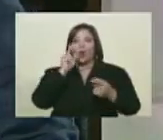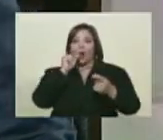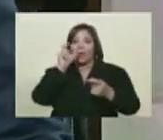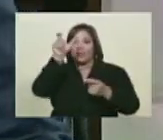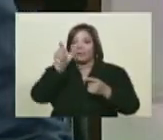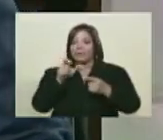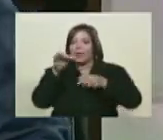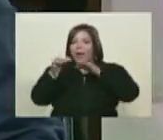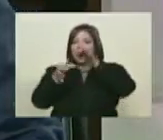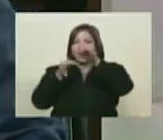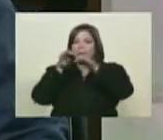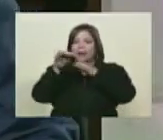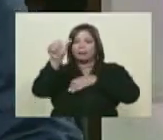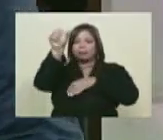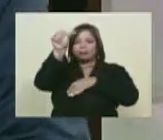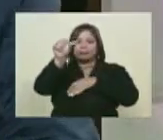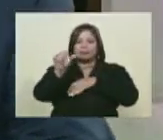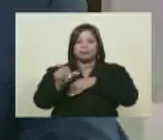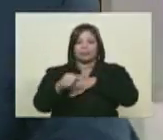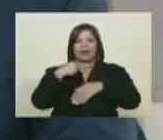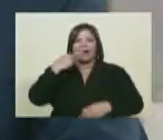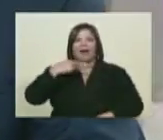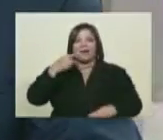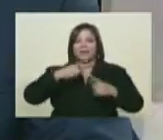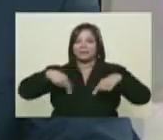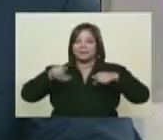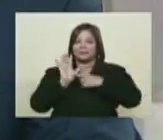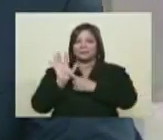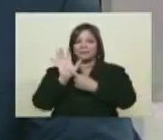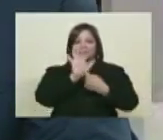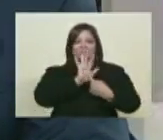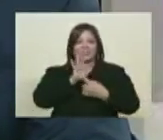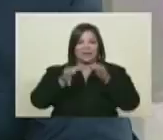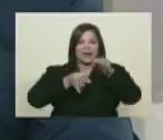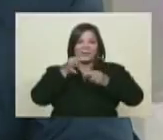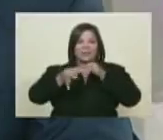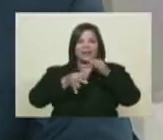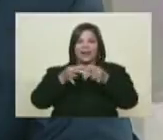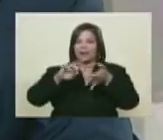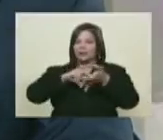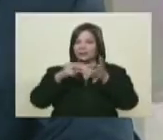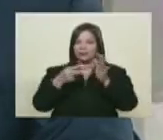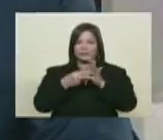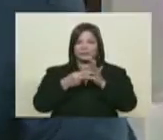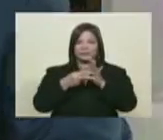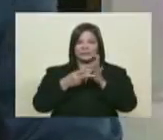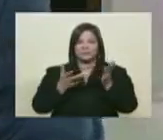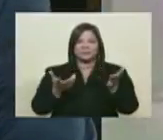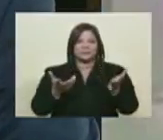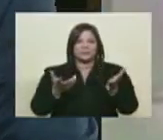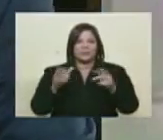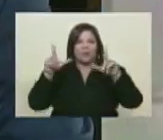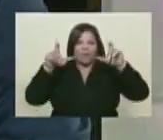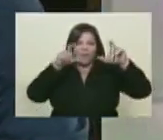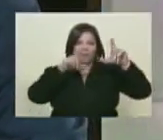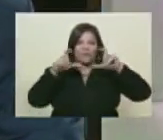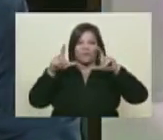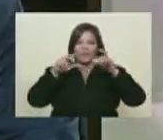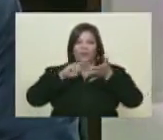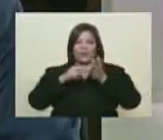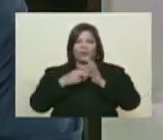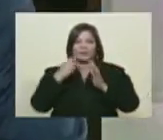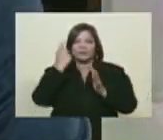explicando, ustedes veían allí en las imágenes, explicando cada uno de los fotogramas de esa